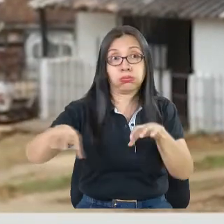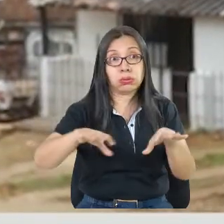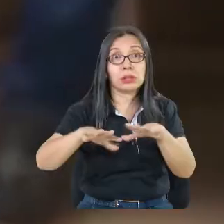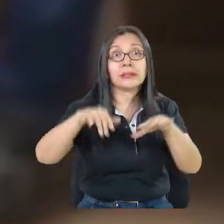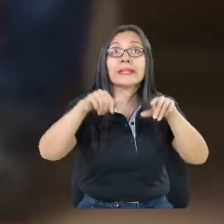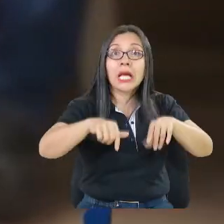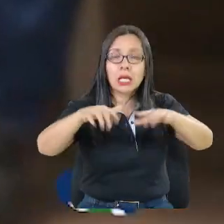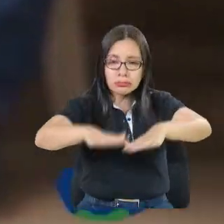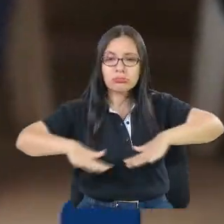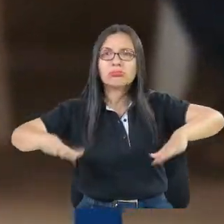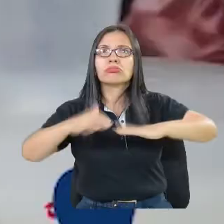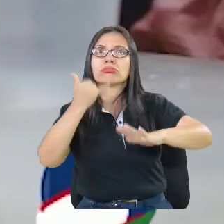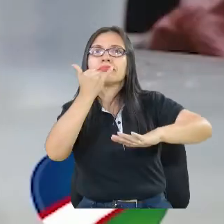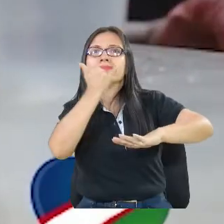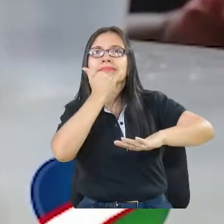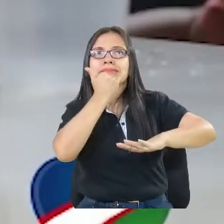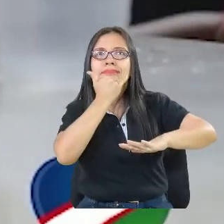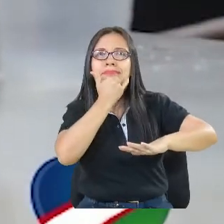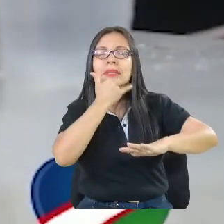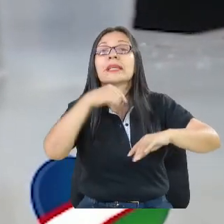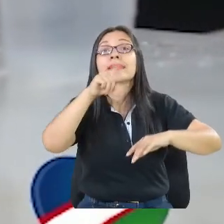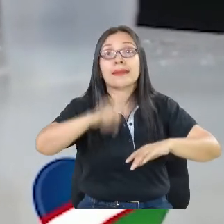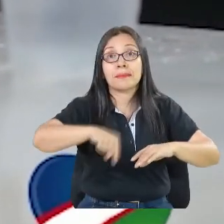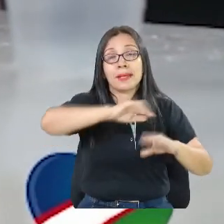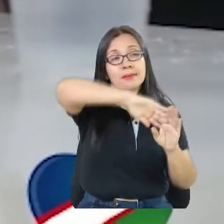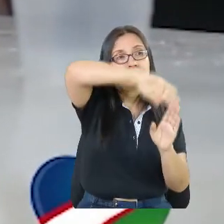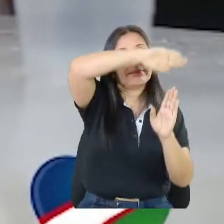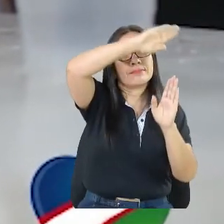territorio y de los derrumbes.